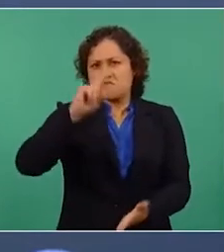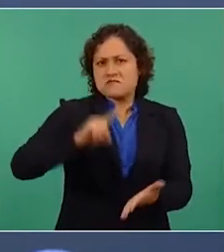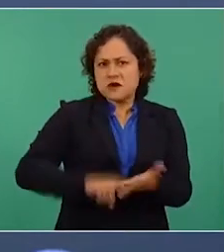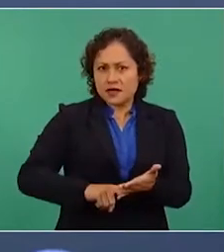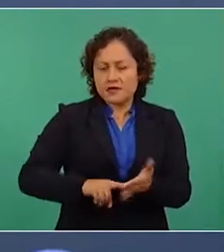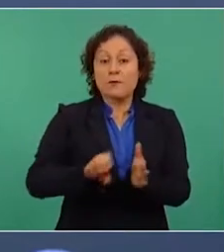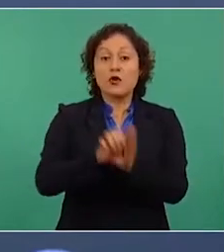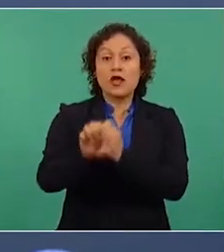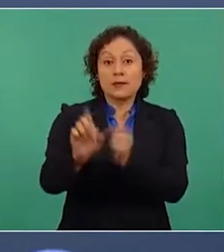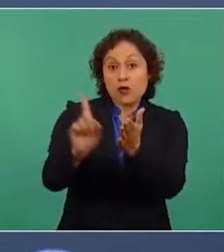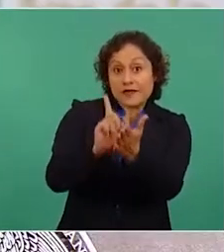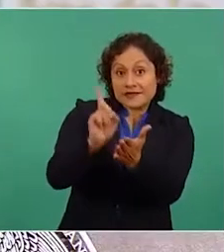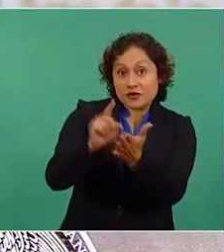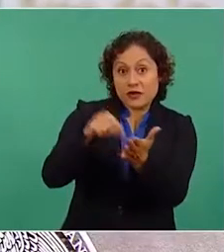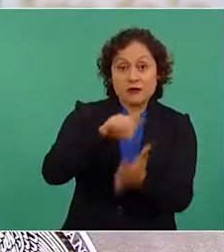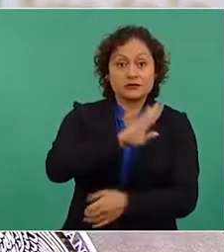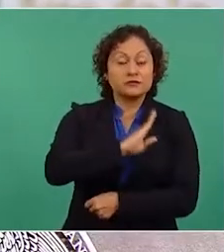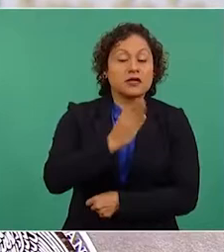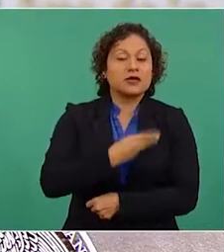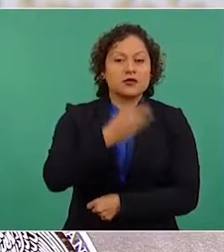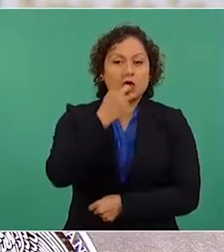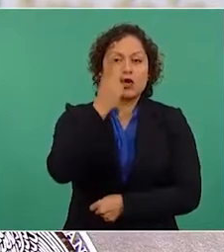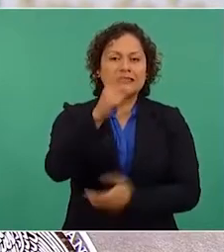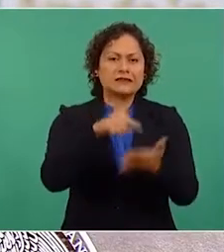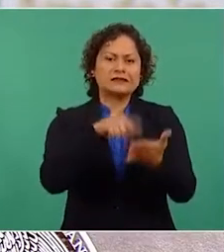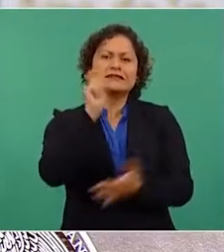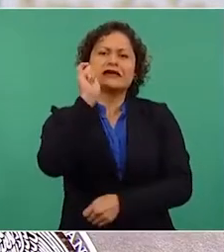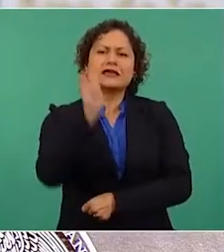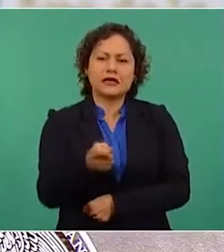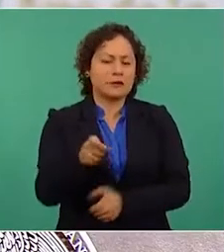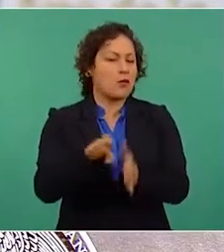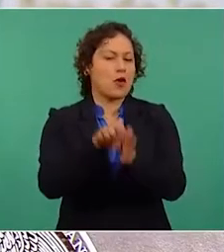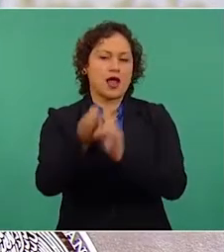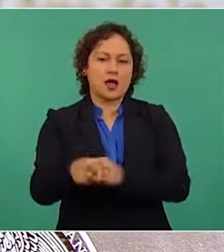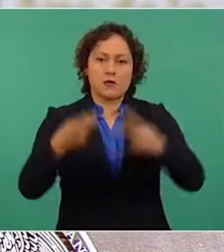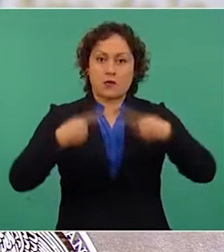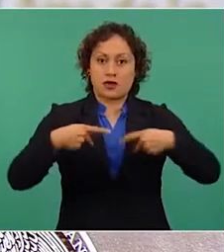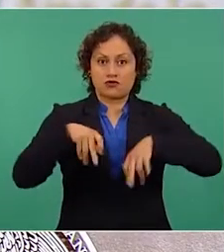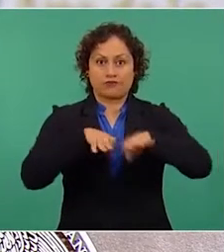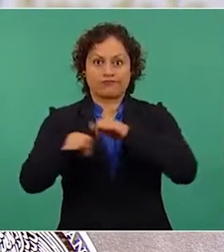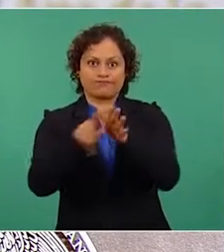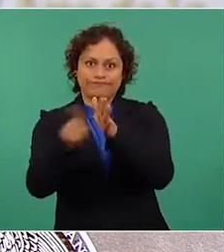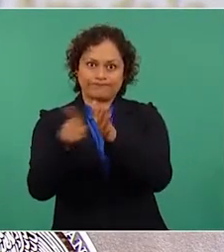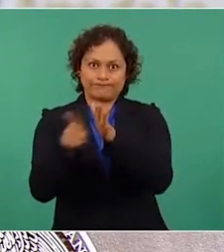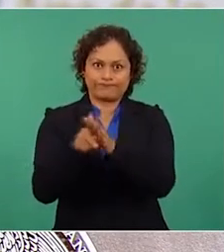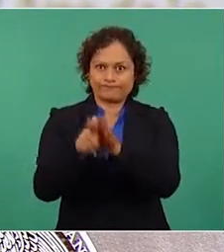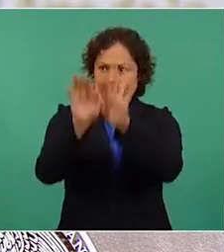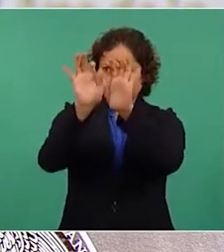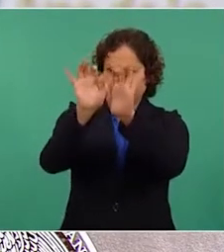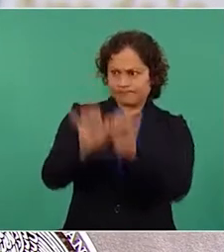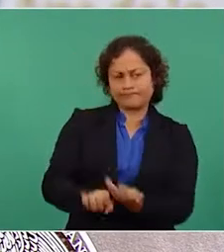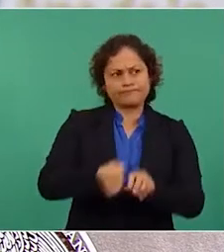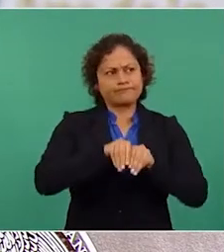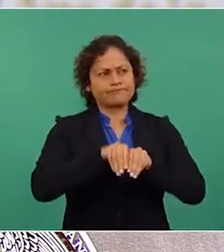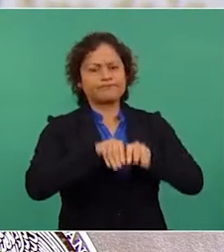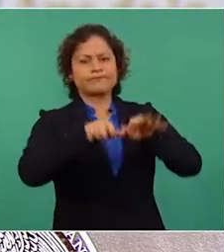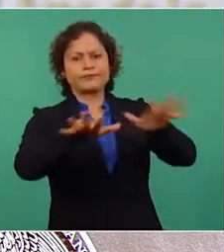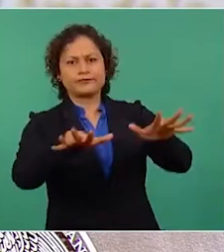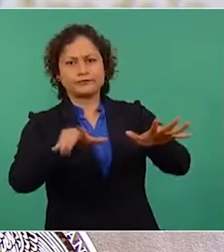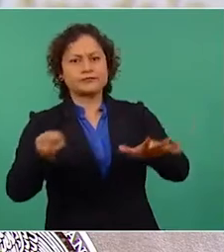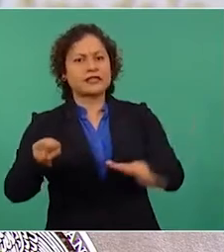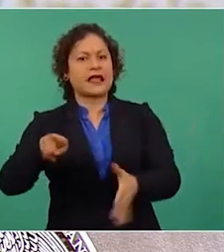eso quiere decir que cuando los medios publican algo que no es verdad, muchas veces lo hacen con la intención de engañar.